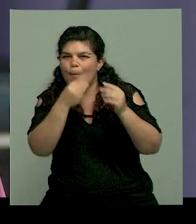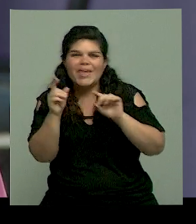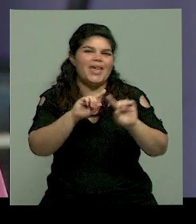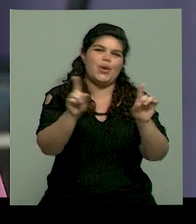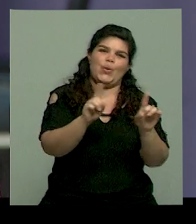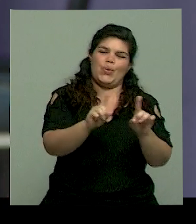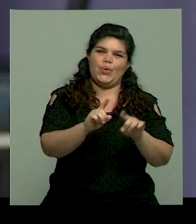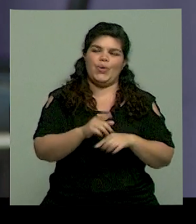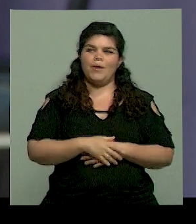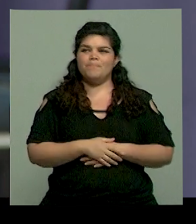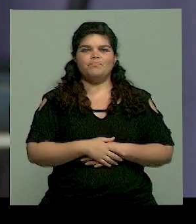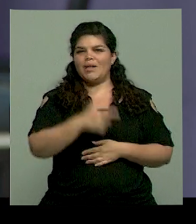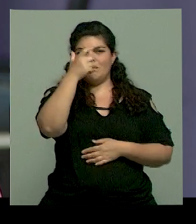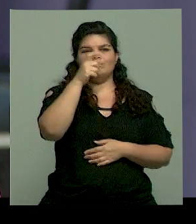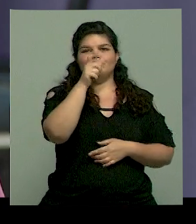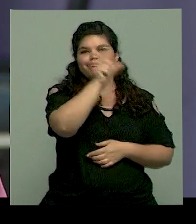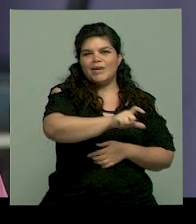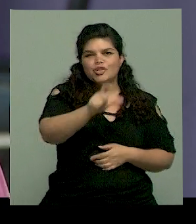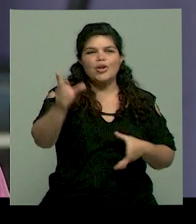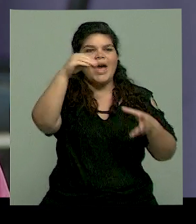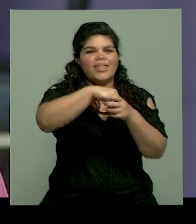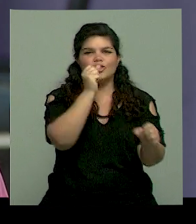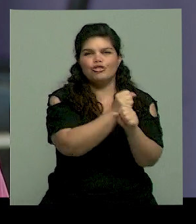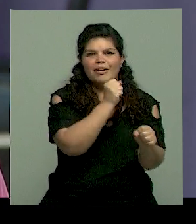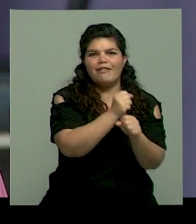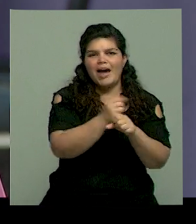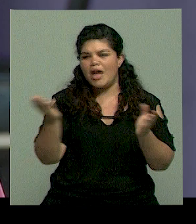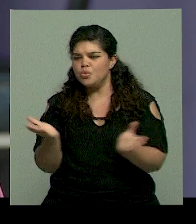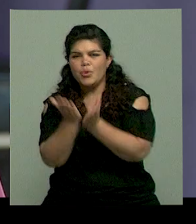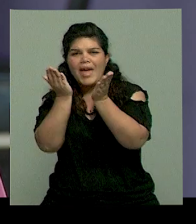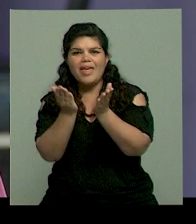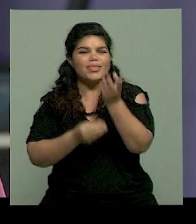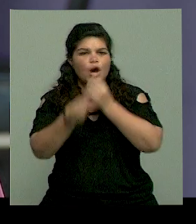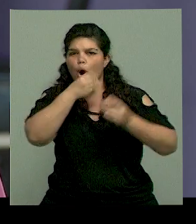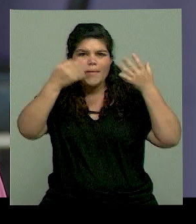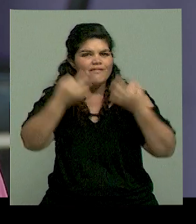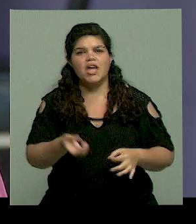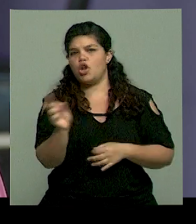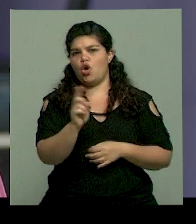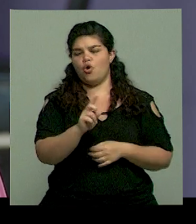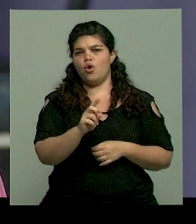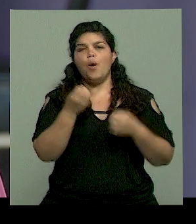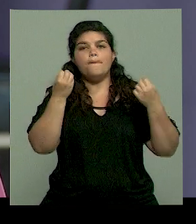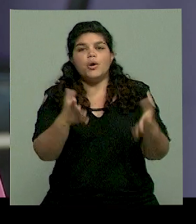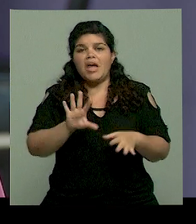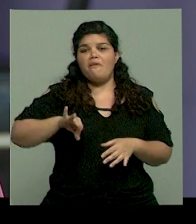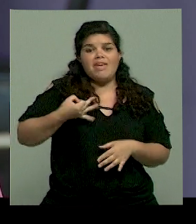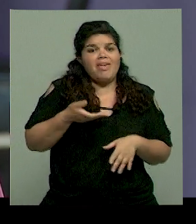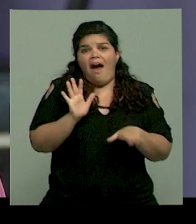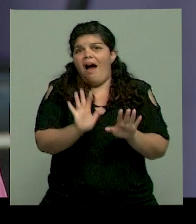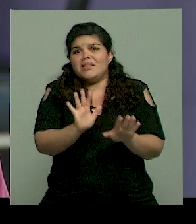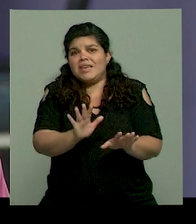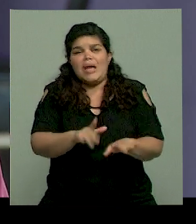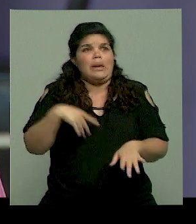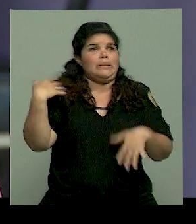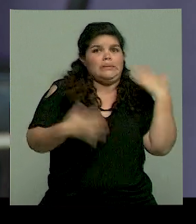bien ni el personal ni el estudiante. La vida nos lleva a las corridas y por ahí no le prestamos